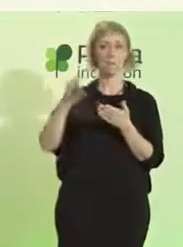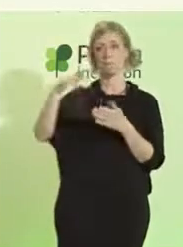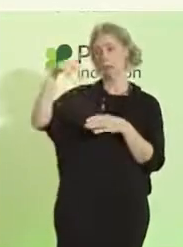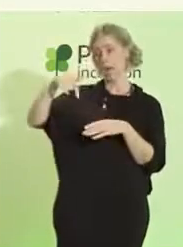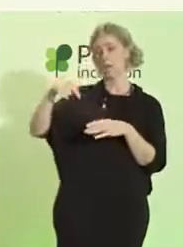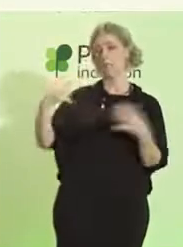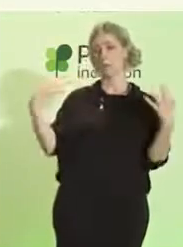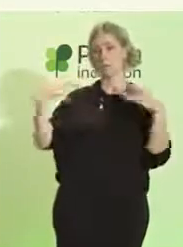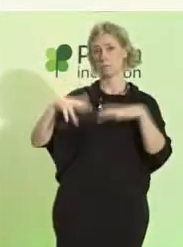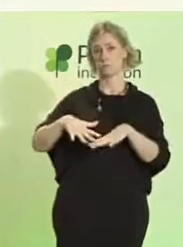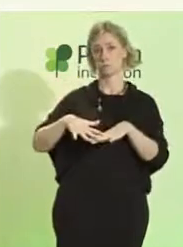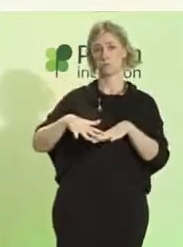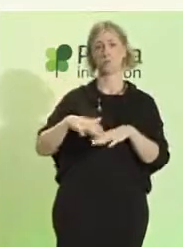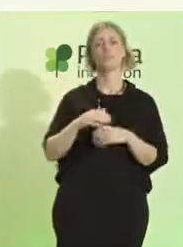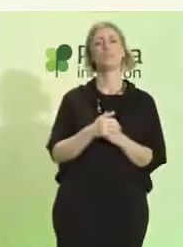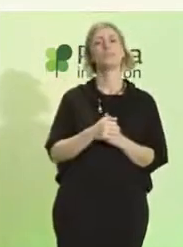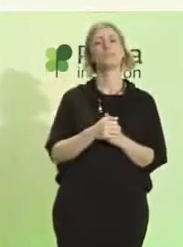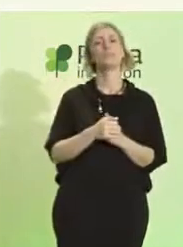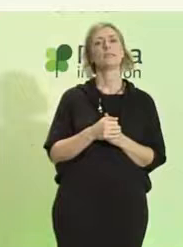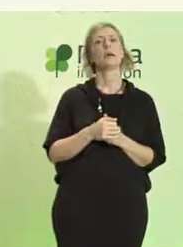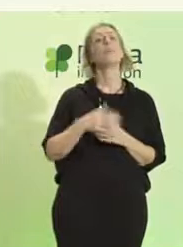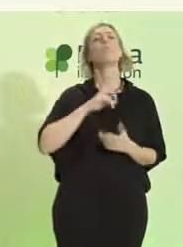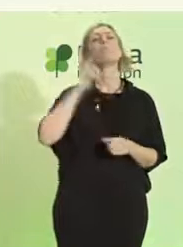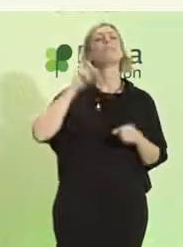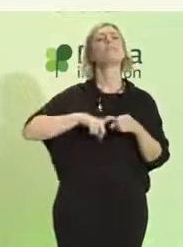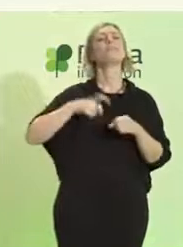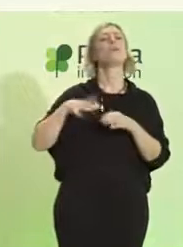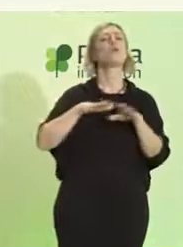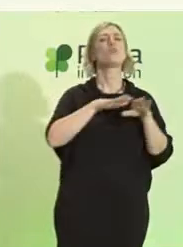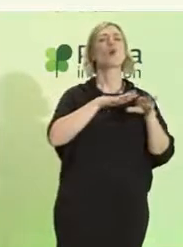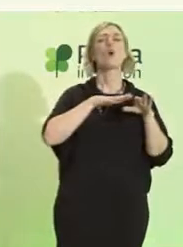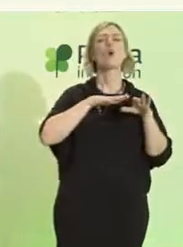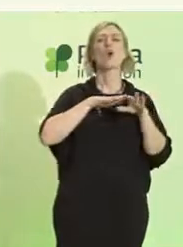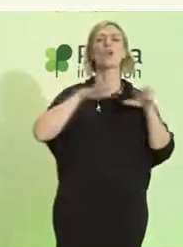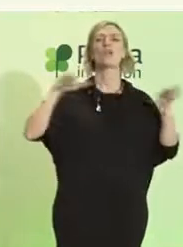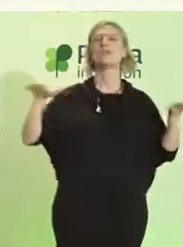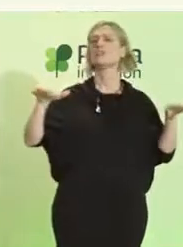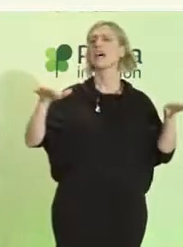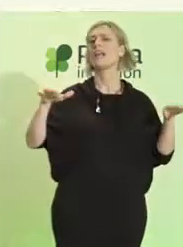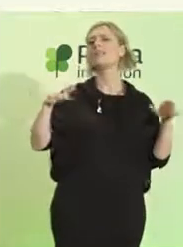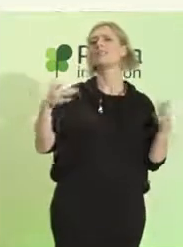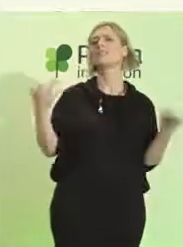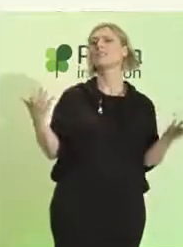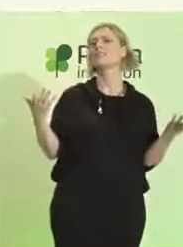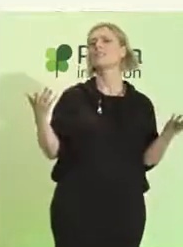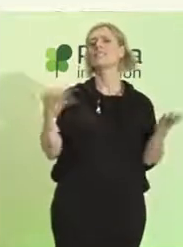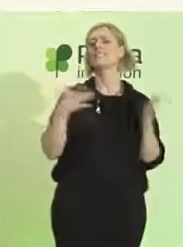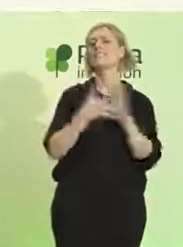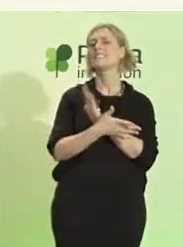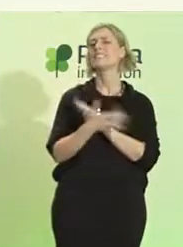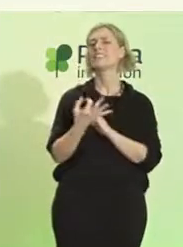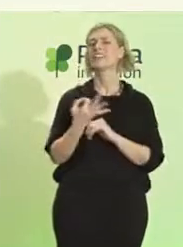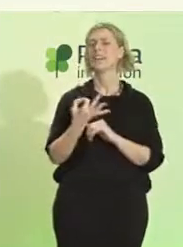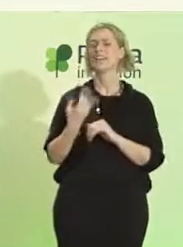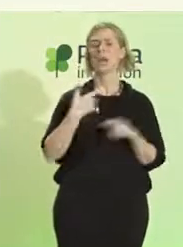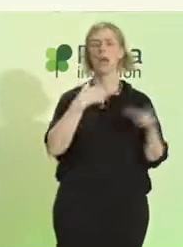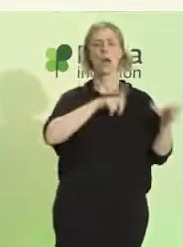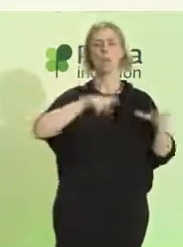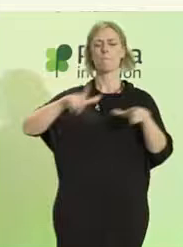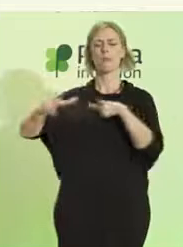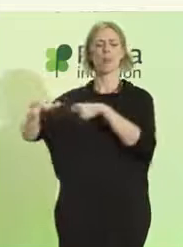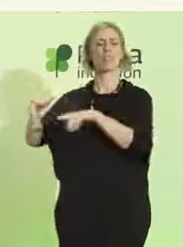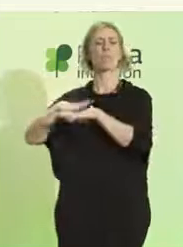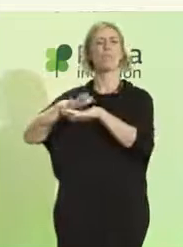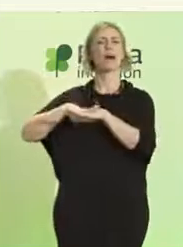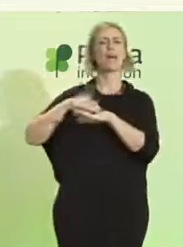Participación horizontal quiere decir que en todos los espacios de participación todas las personas somos